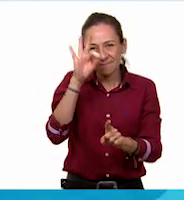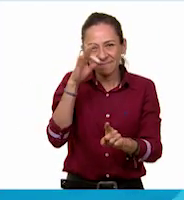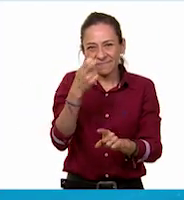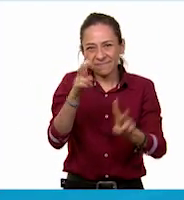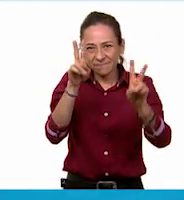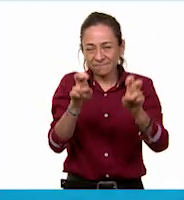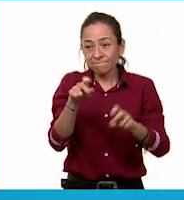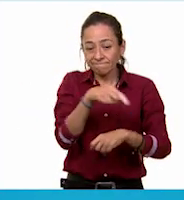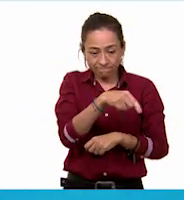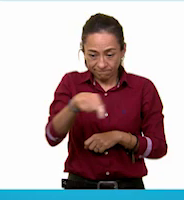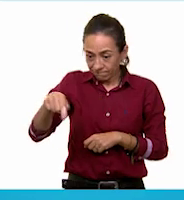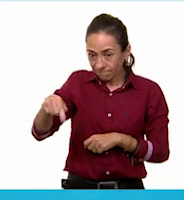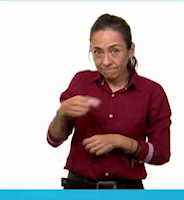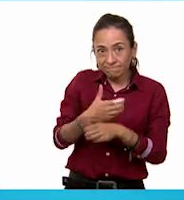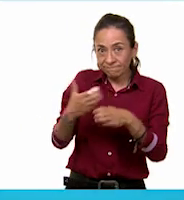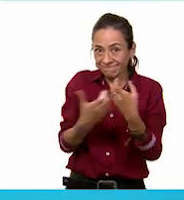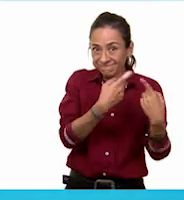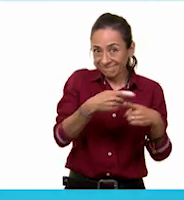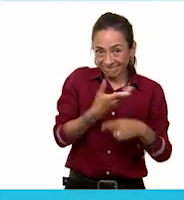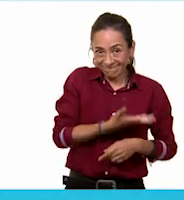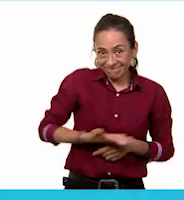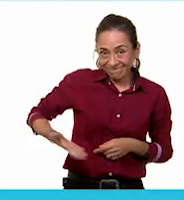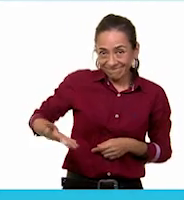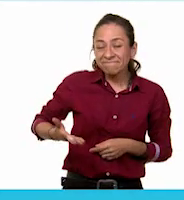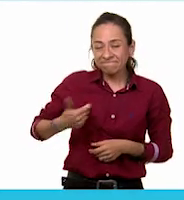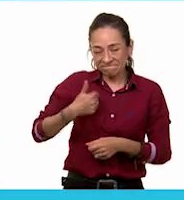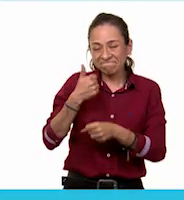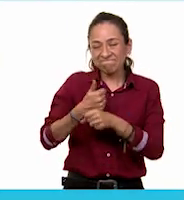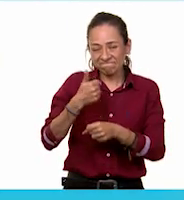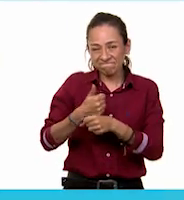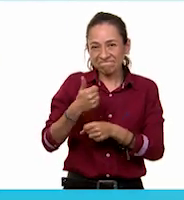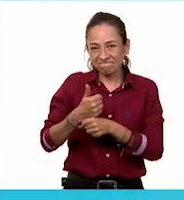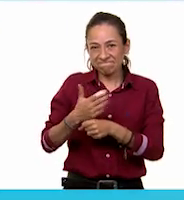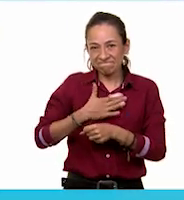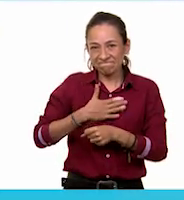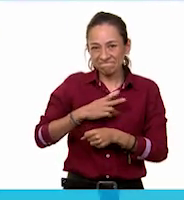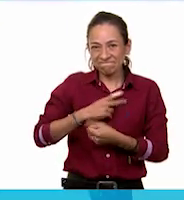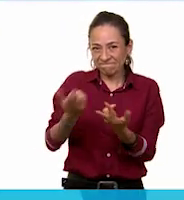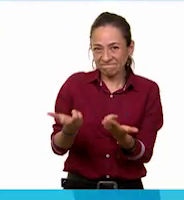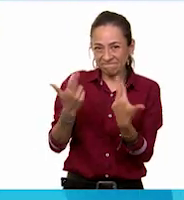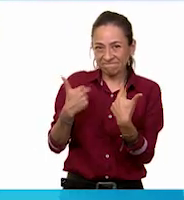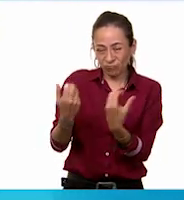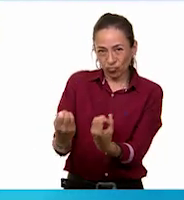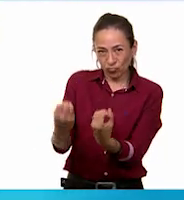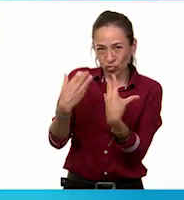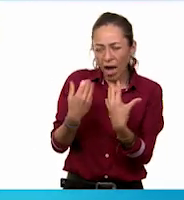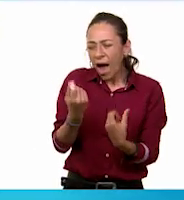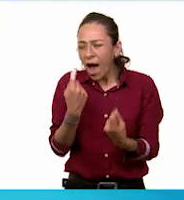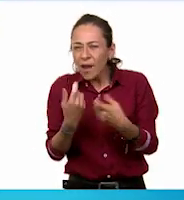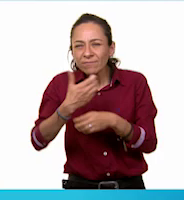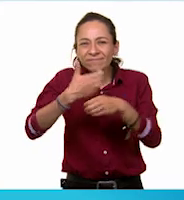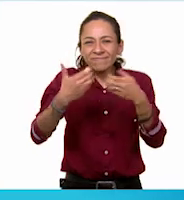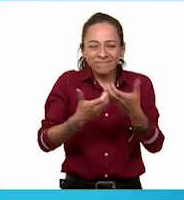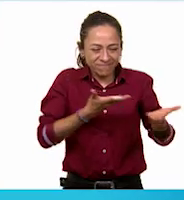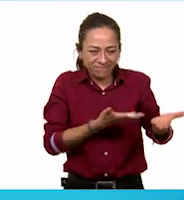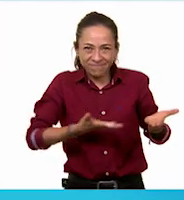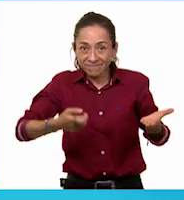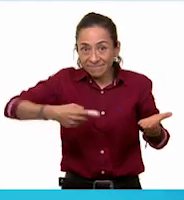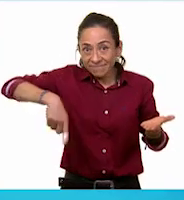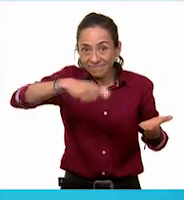mis abuelos. Algunos de los objetos antiguos que tengo para que los conozcan son